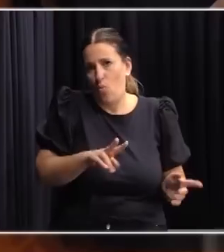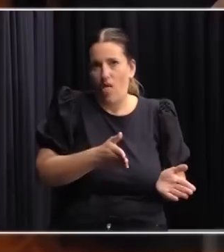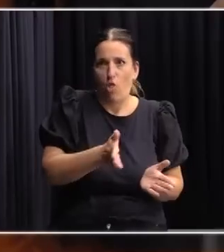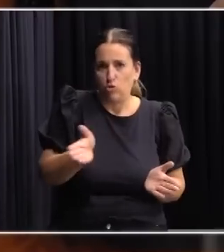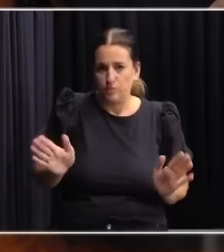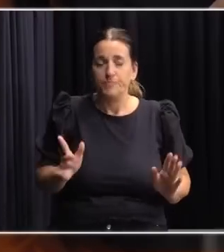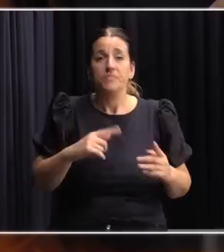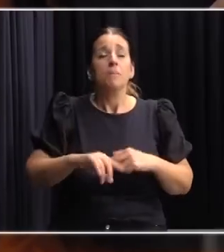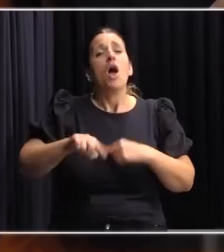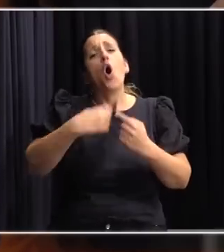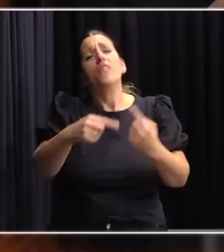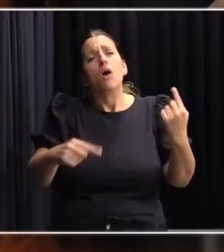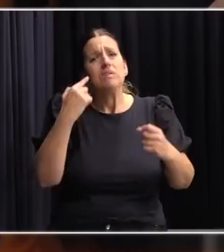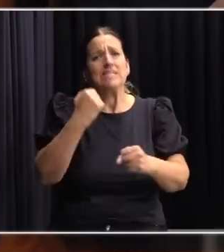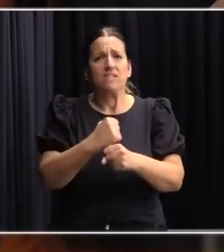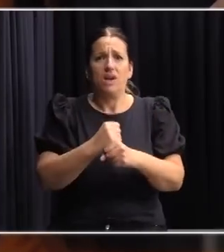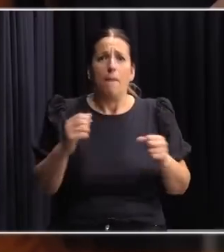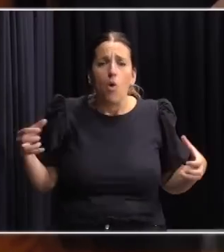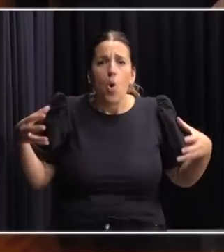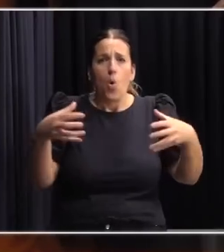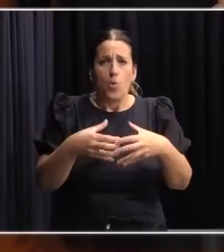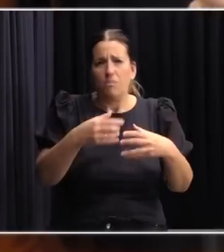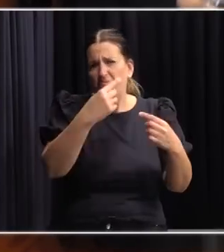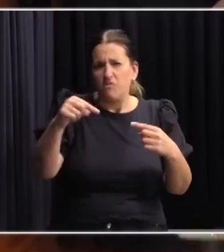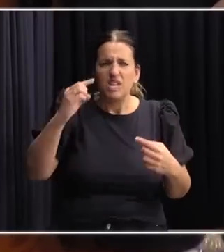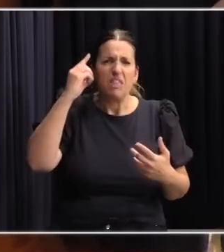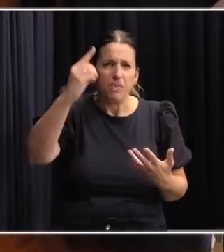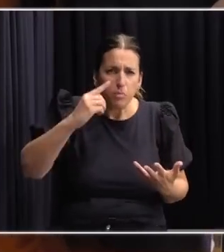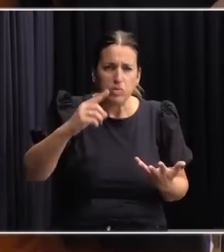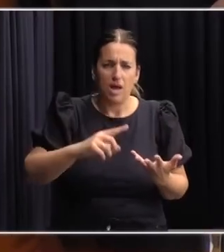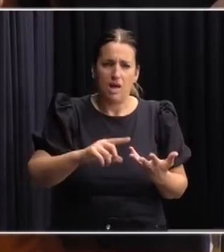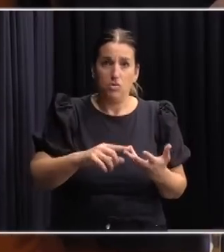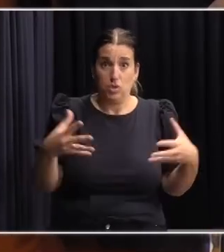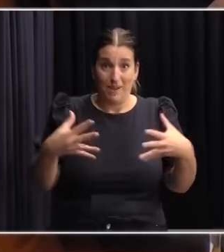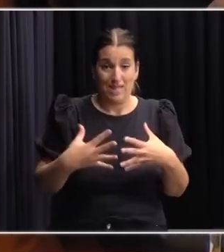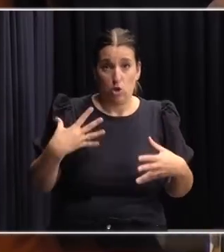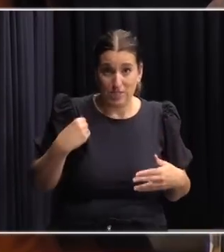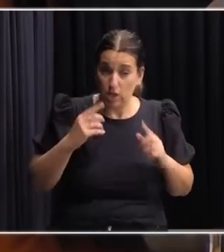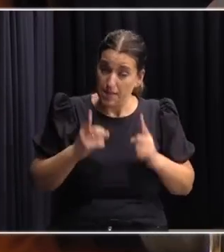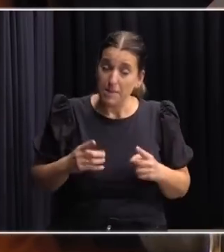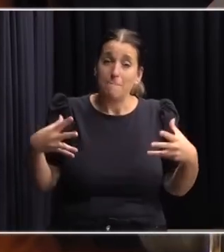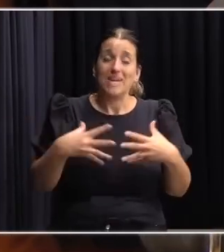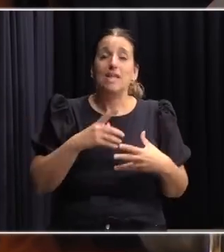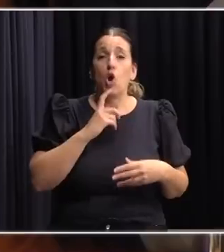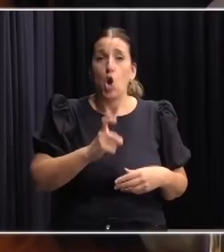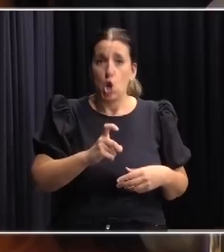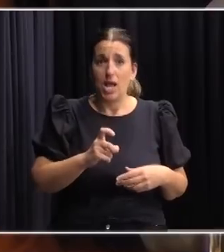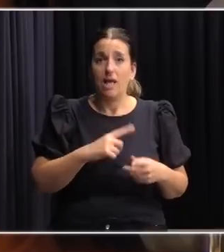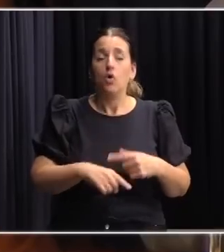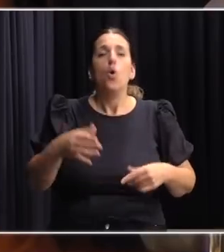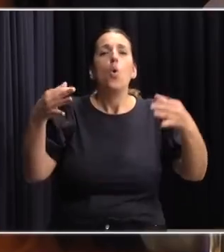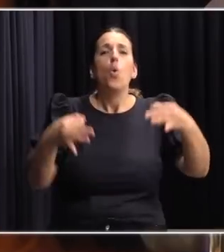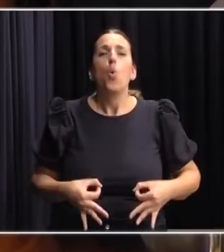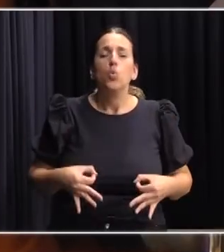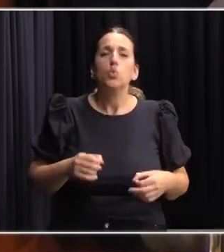Otro elemento que ha sido trabajado por varios diputados del Partido Nacional y del Partido Colorado, en este caso, que es